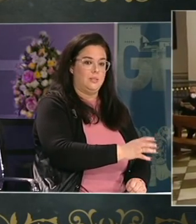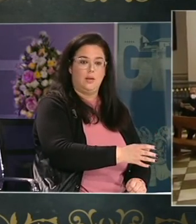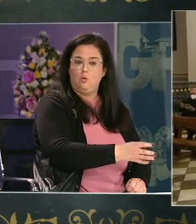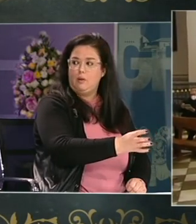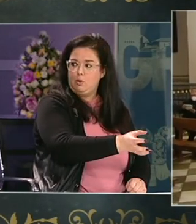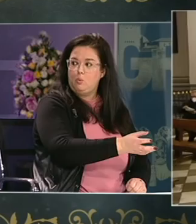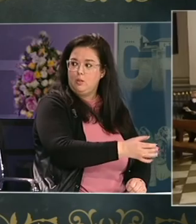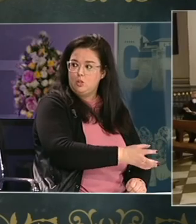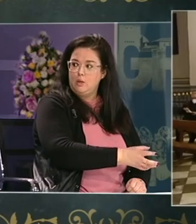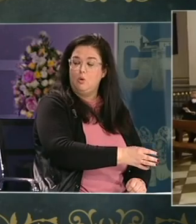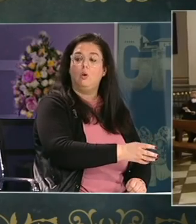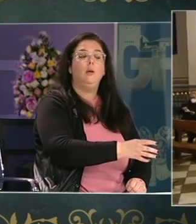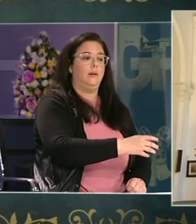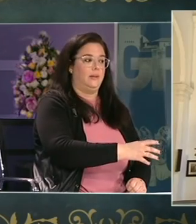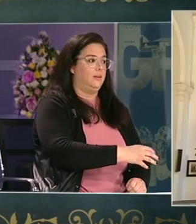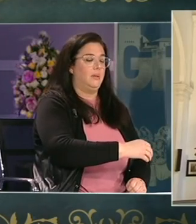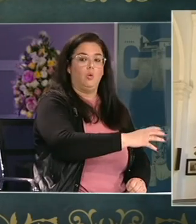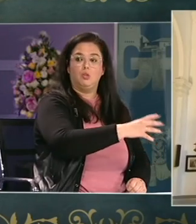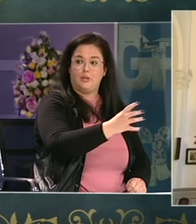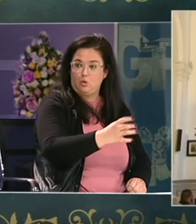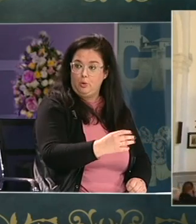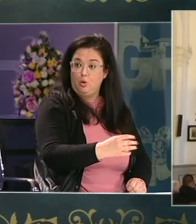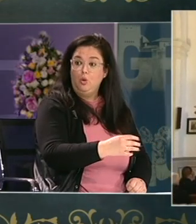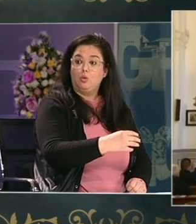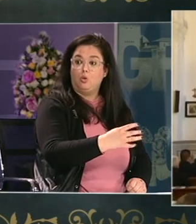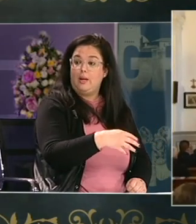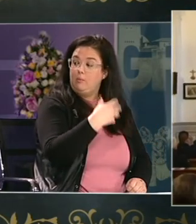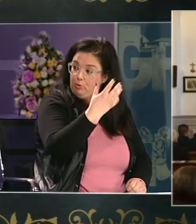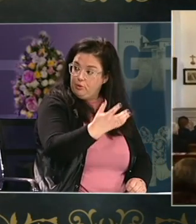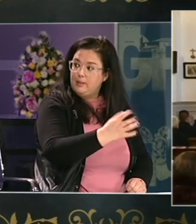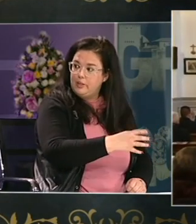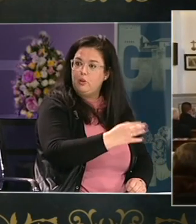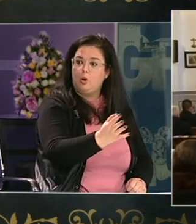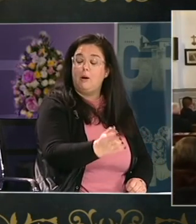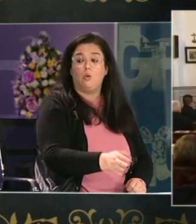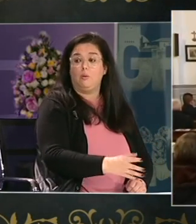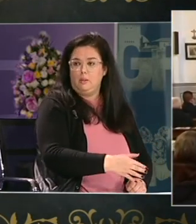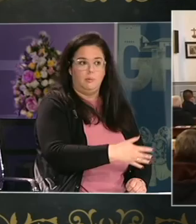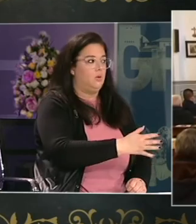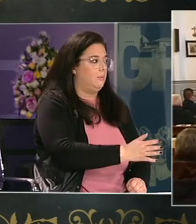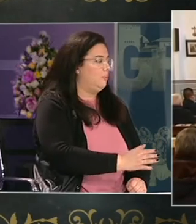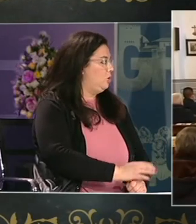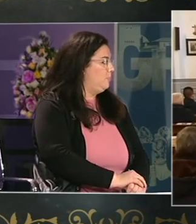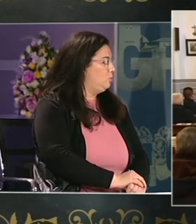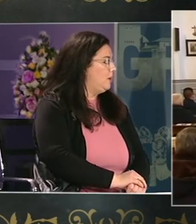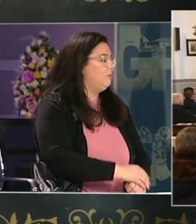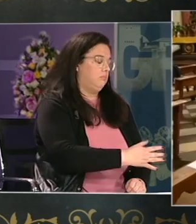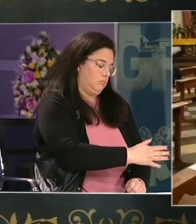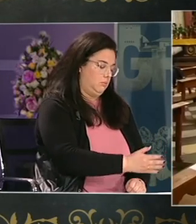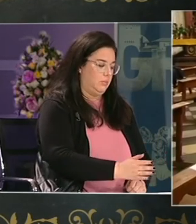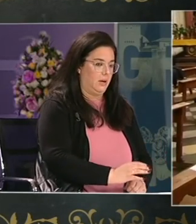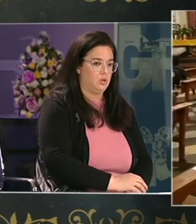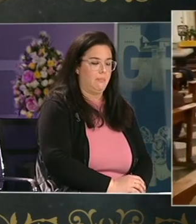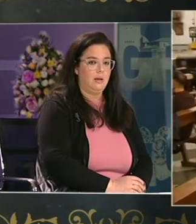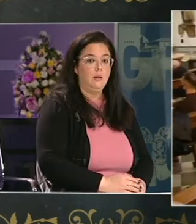del año pasado el cabello de cuentas no se llevó está el tema de cómo se resolvió toda la devolución del dinero de los palcos y evidentemente los hermanos mayores preguntaron